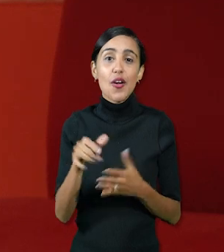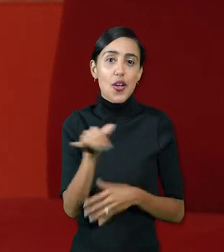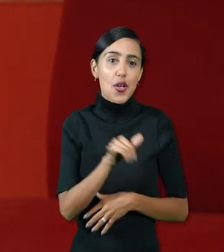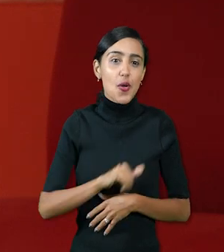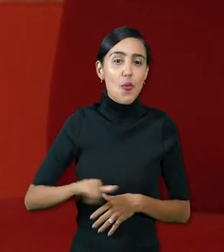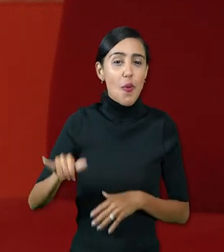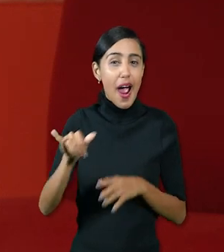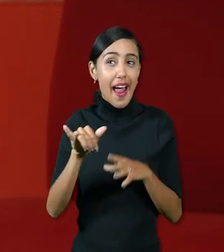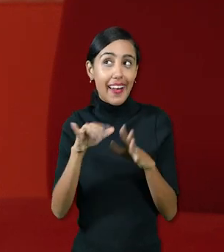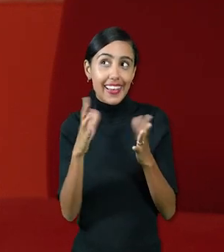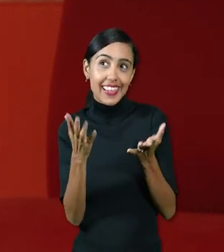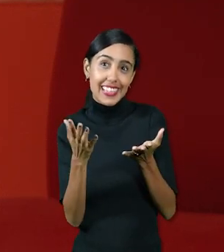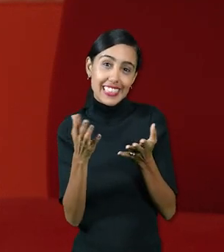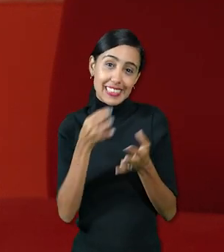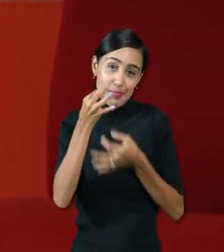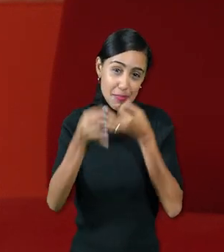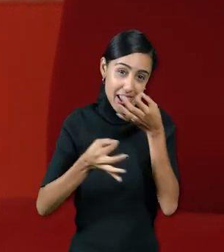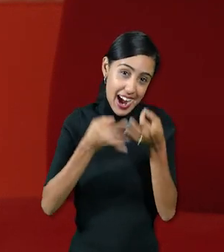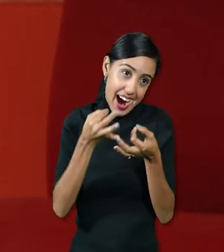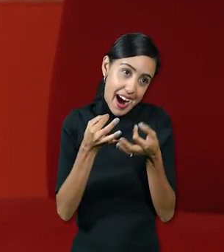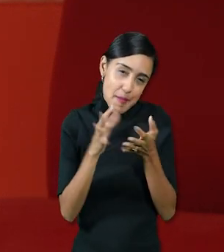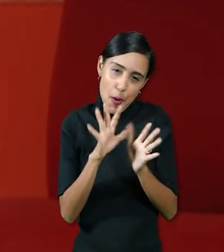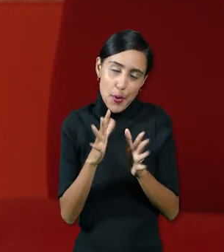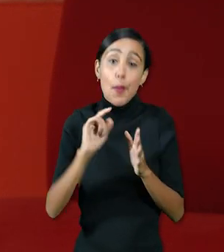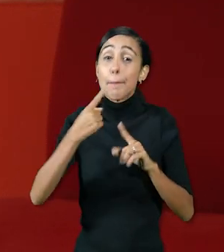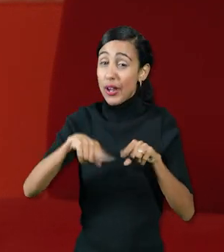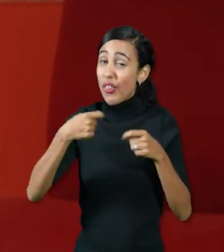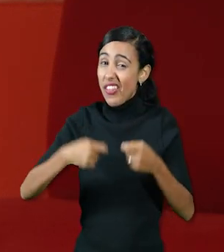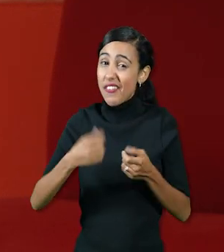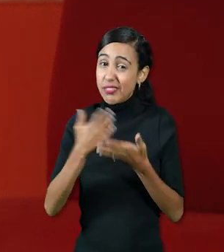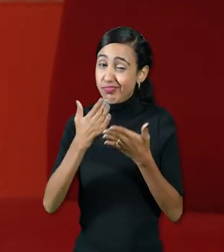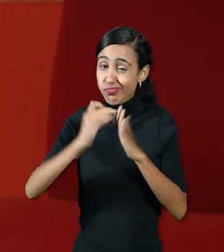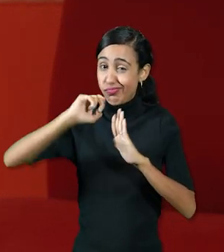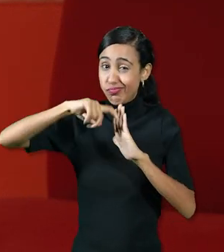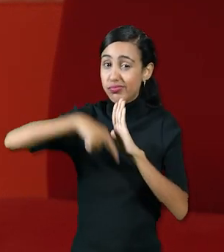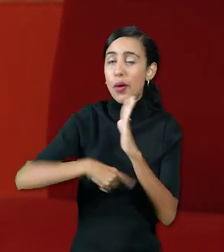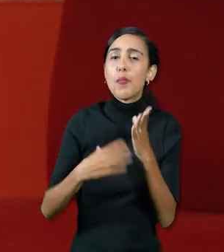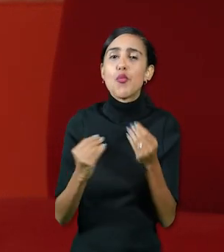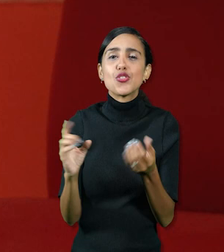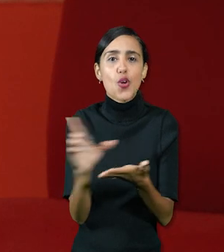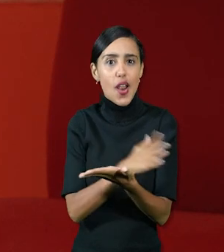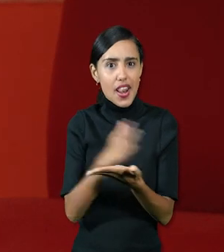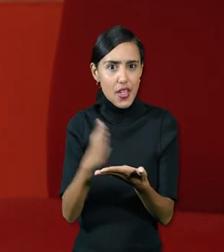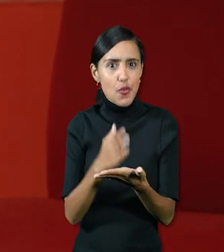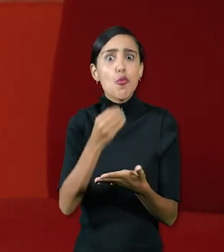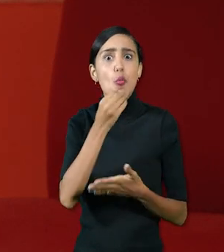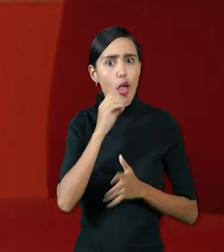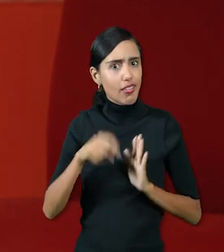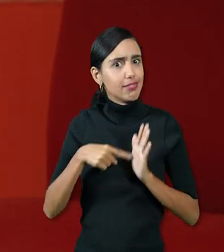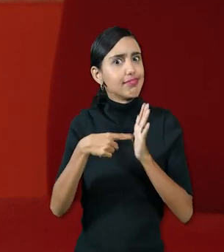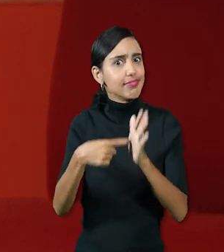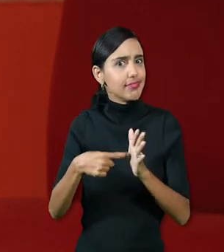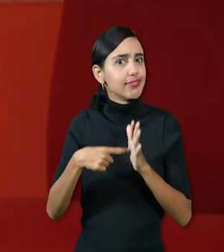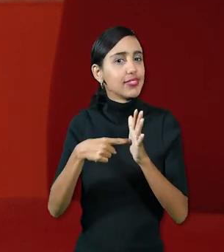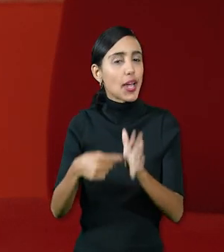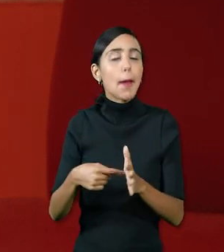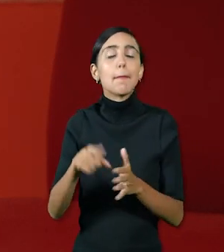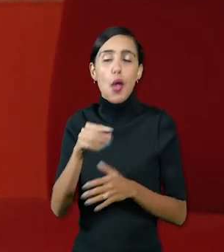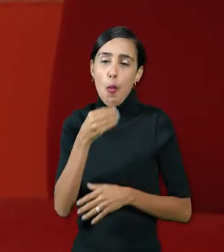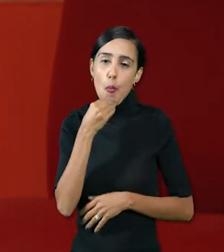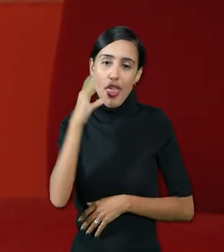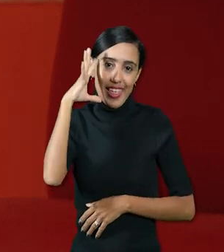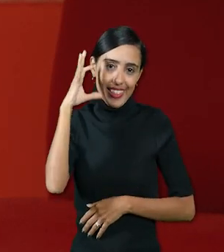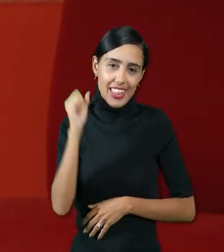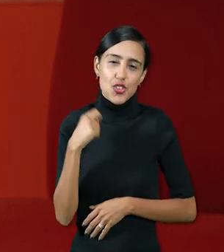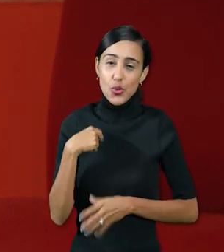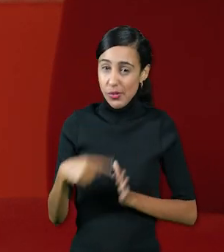por arribita hay que estudiar todas estas cosas y hay muchos libros que yo te puedo recomendar pero te voy a recomendar